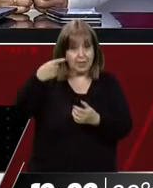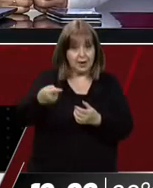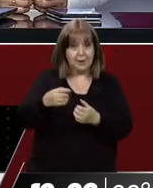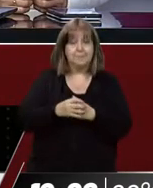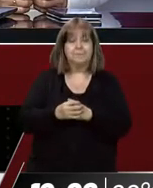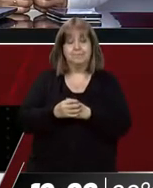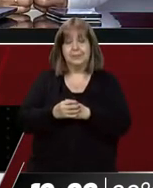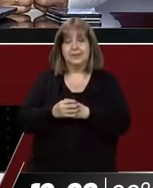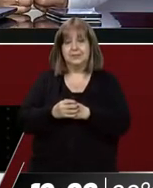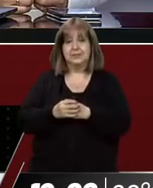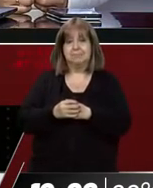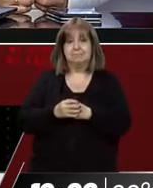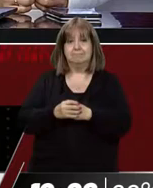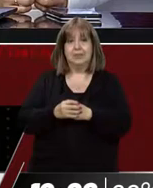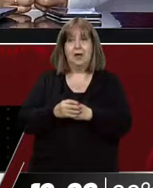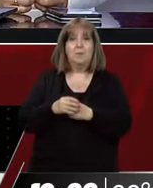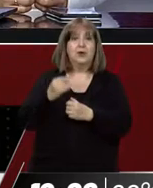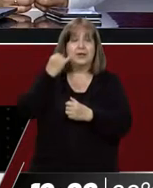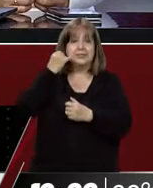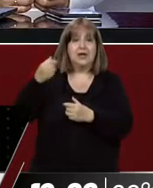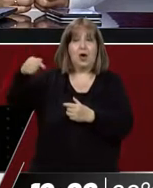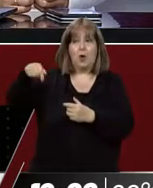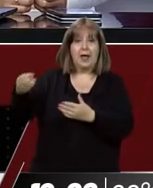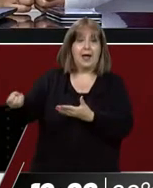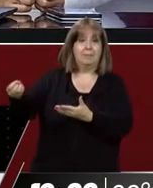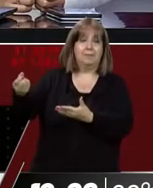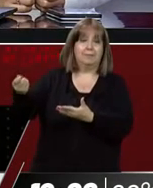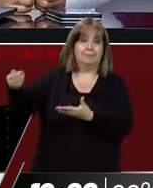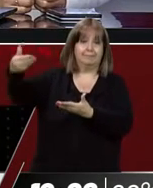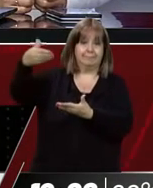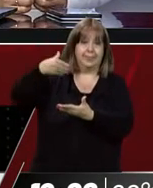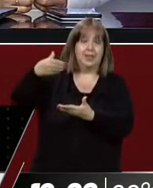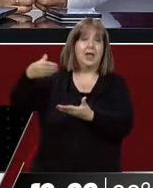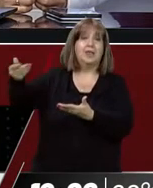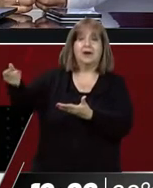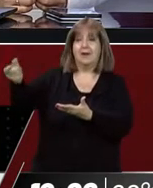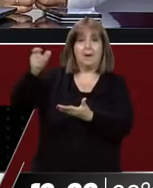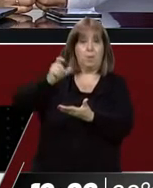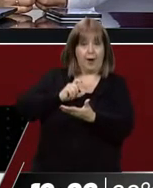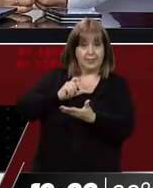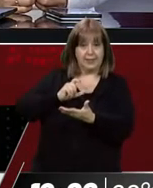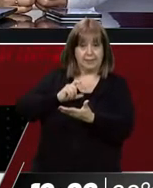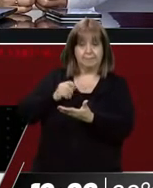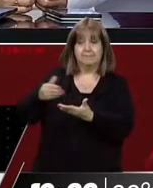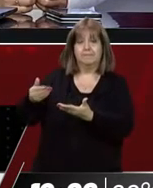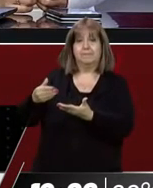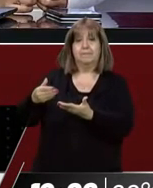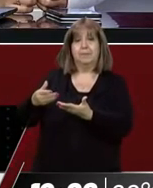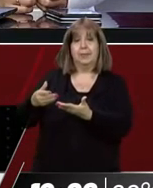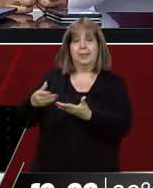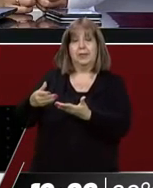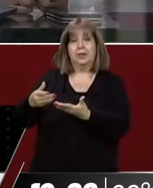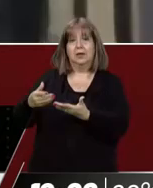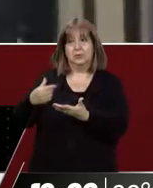Sí, sí, sí. A raíz de la resolución que se notificó esta mañana de la Suprema Corte de Justicia desde la defensa